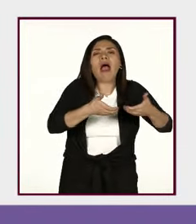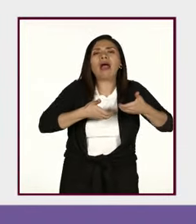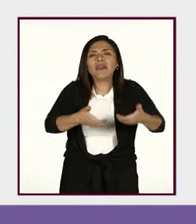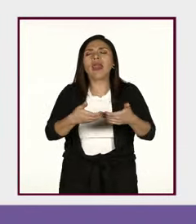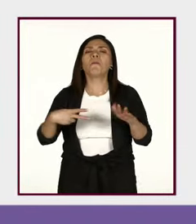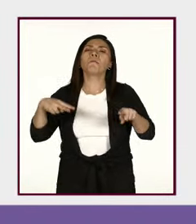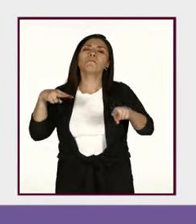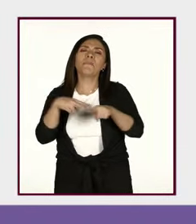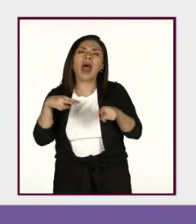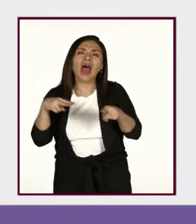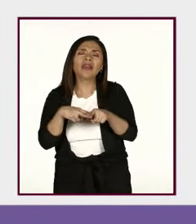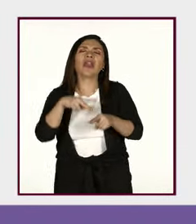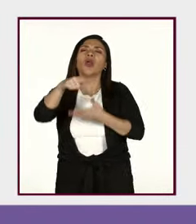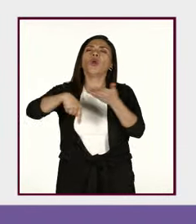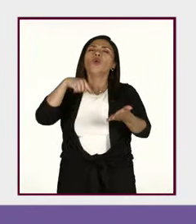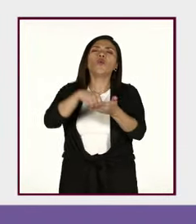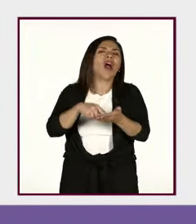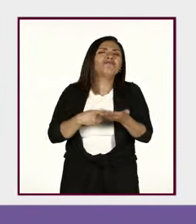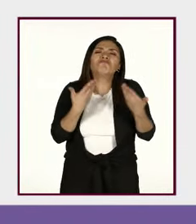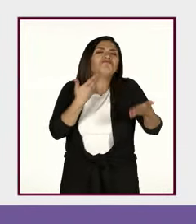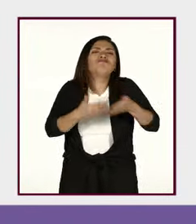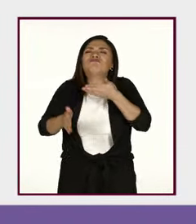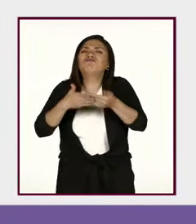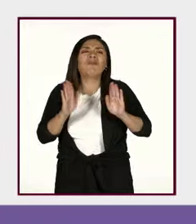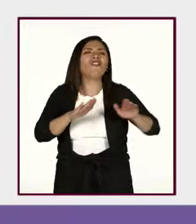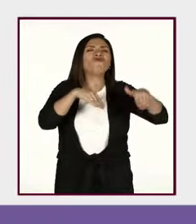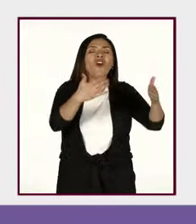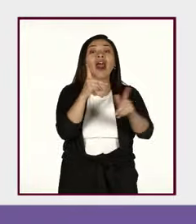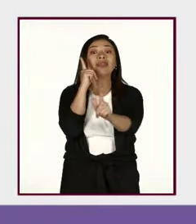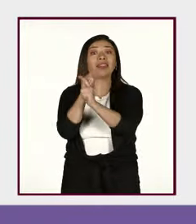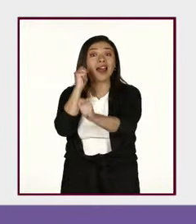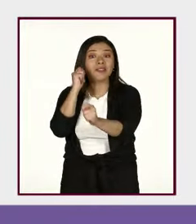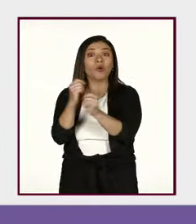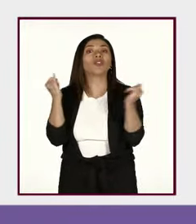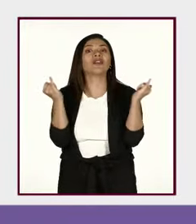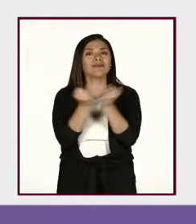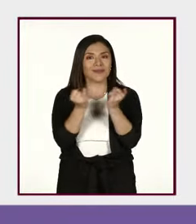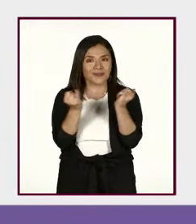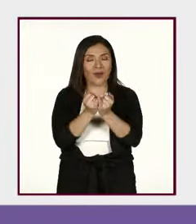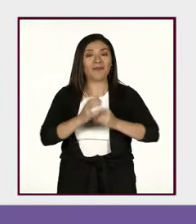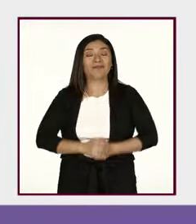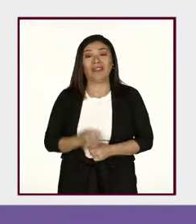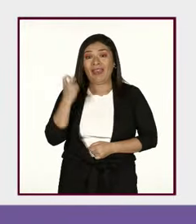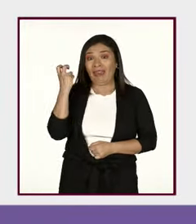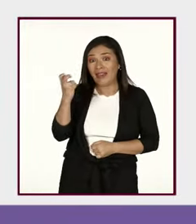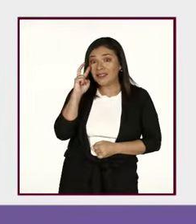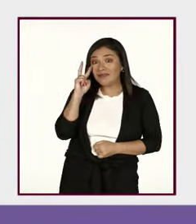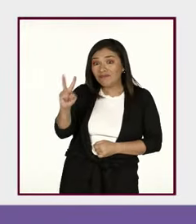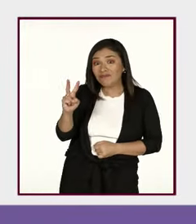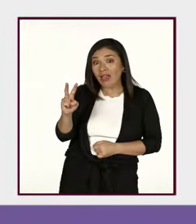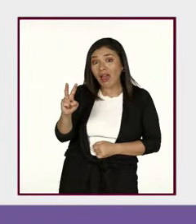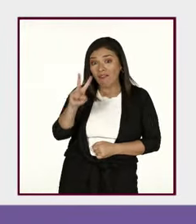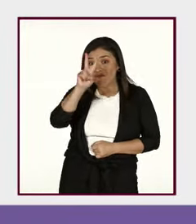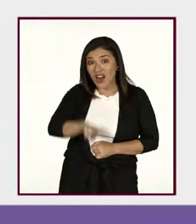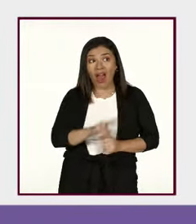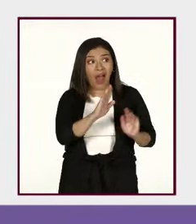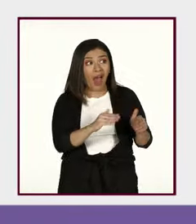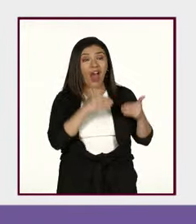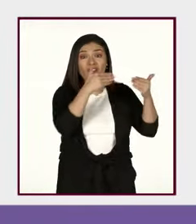al parque, a los espacios públicos, al transporte público. Y este dato nos muestra que ahí afuera